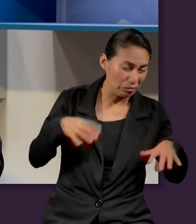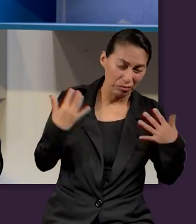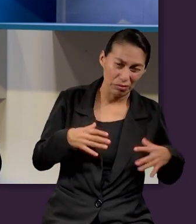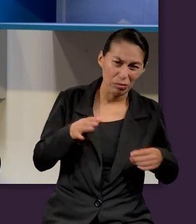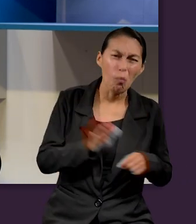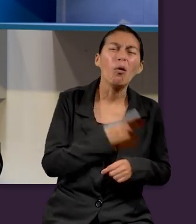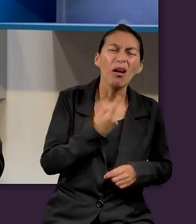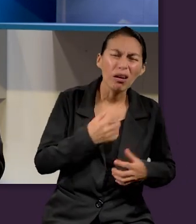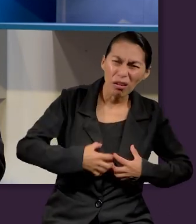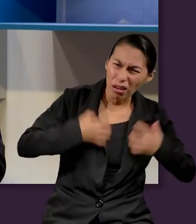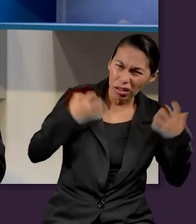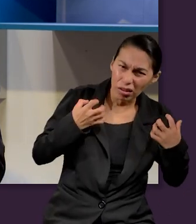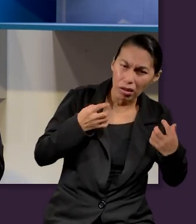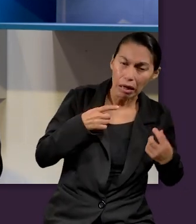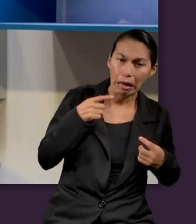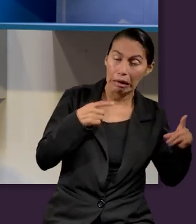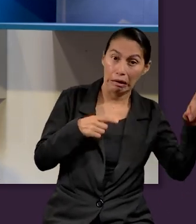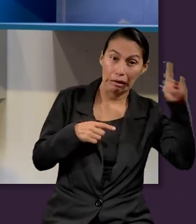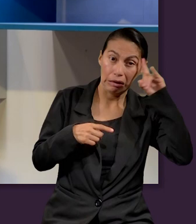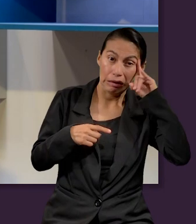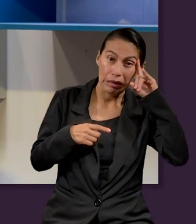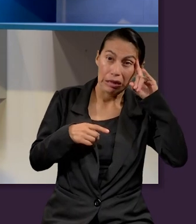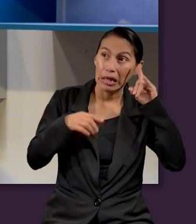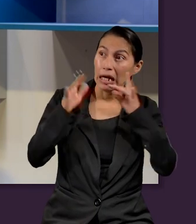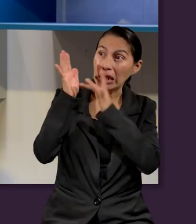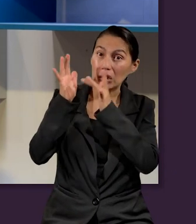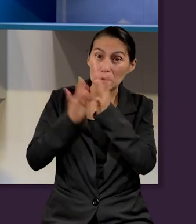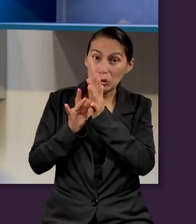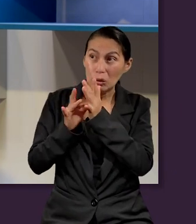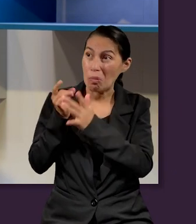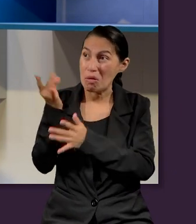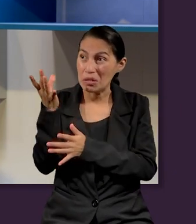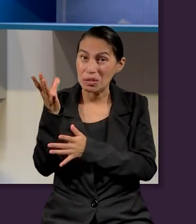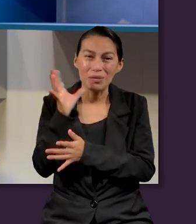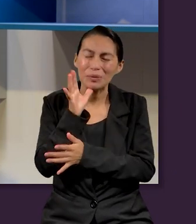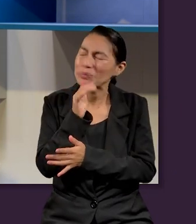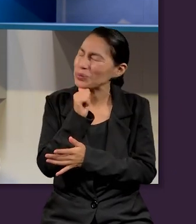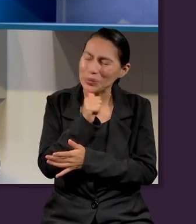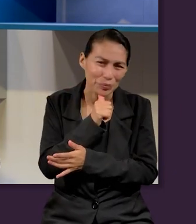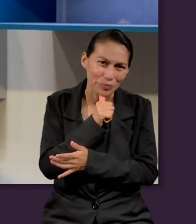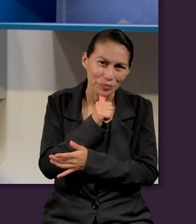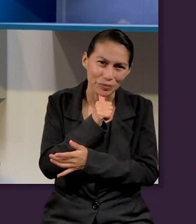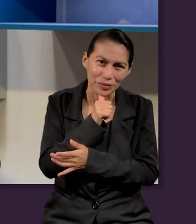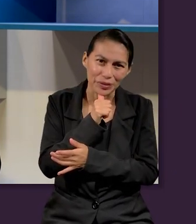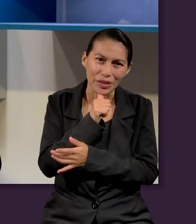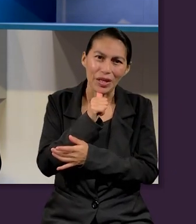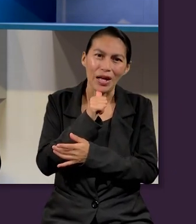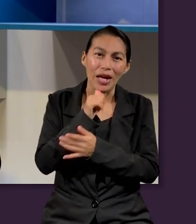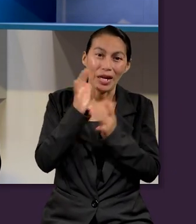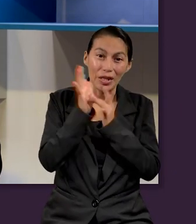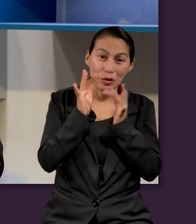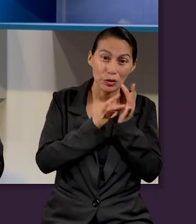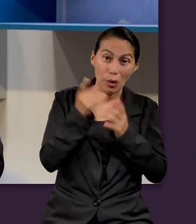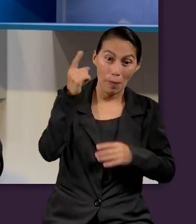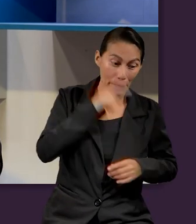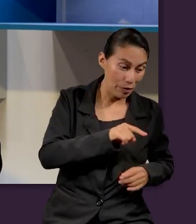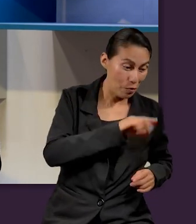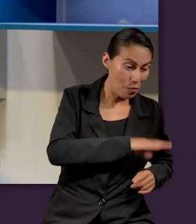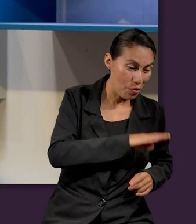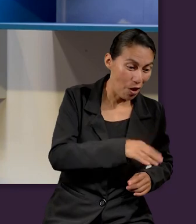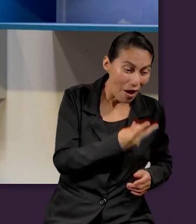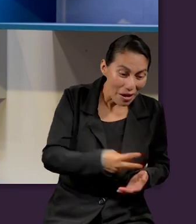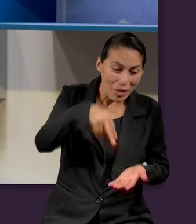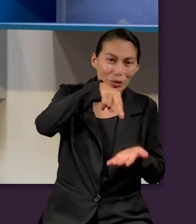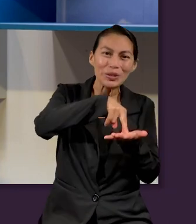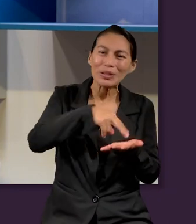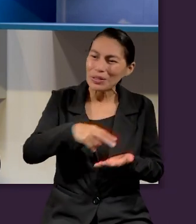¿Enojado por qué? Porque no pudo contra Cristo. El hijo varón fue arrebatado para Dios y para su trono. No pudo tampoco contra